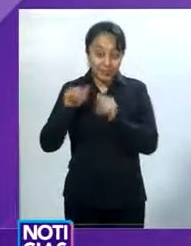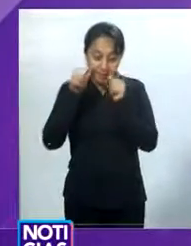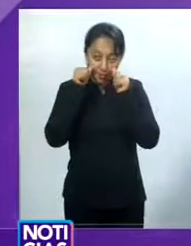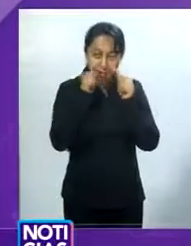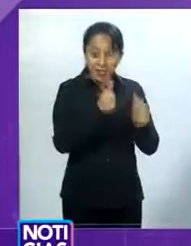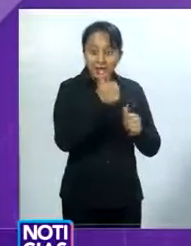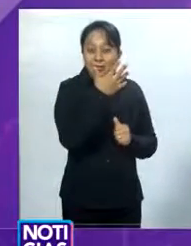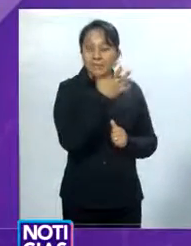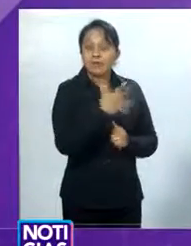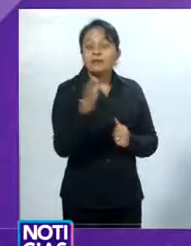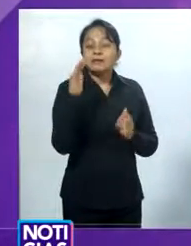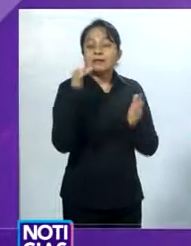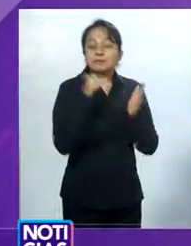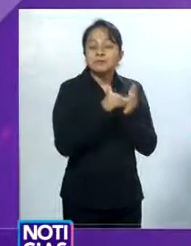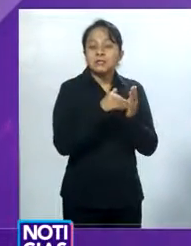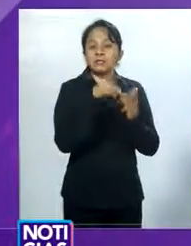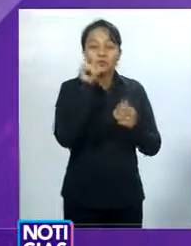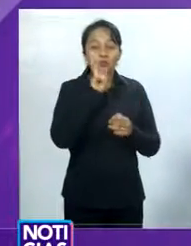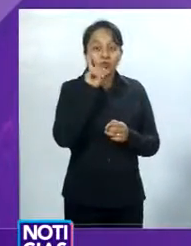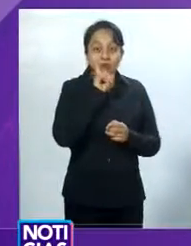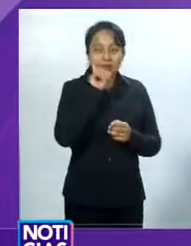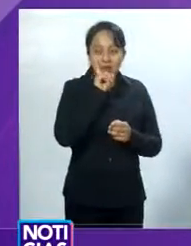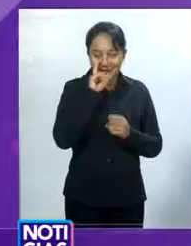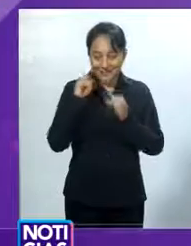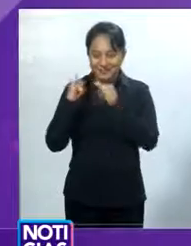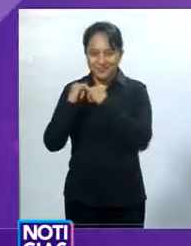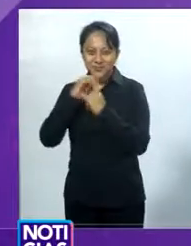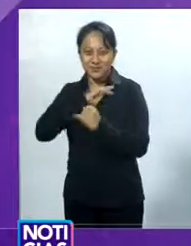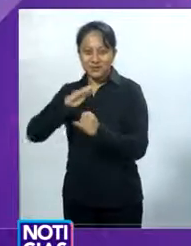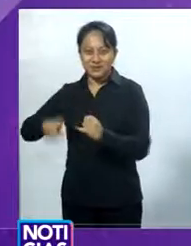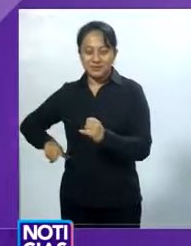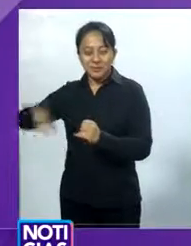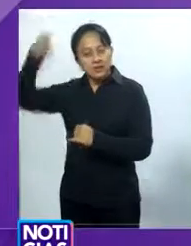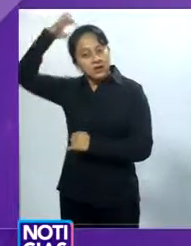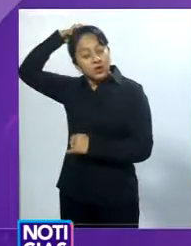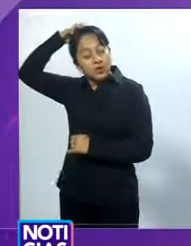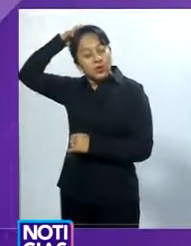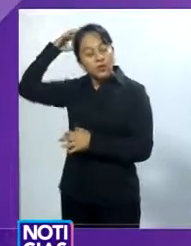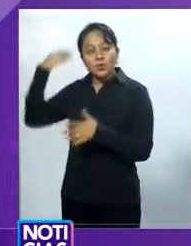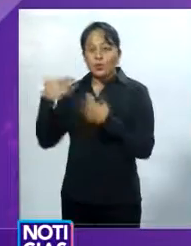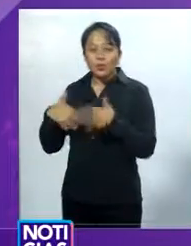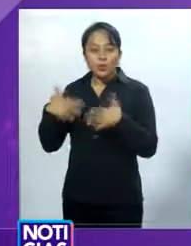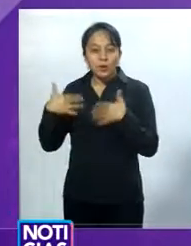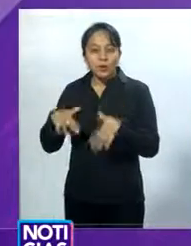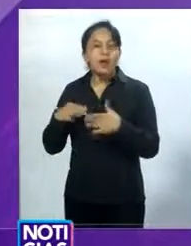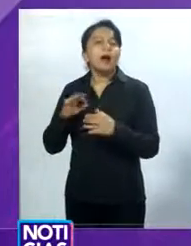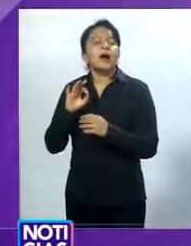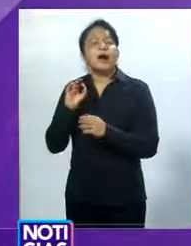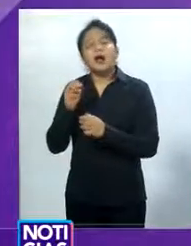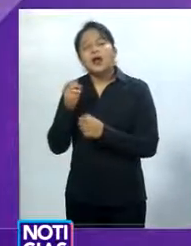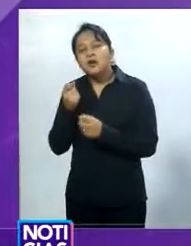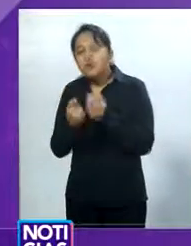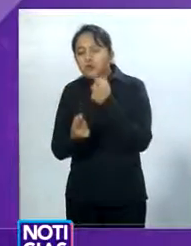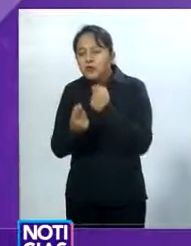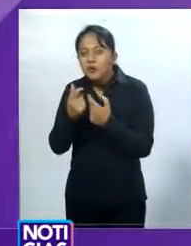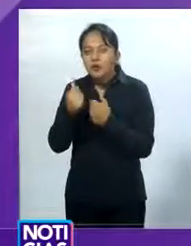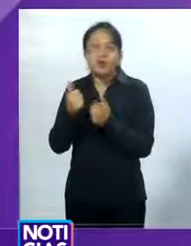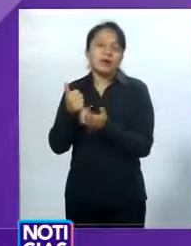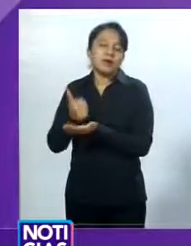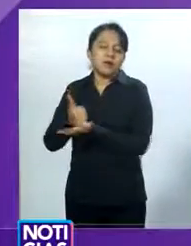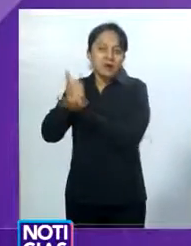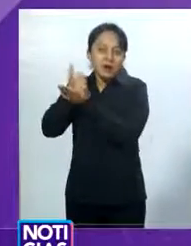en el Instituto Municipal de Corregidora algunas solicitudes de apoyo con información, orientación y acompañamiento legal.